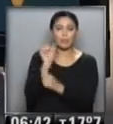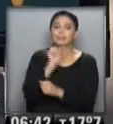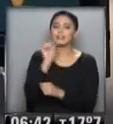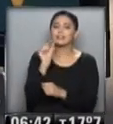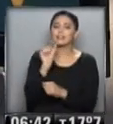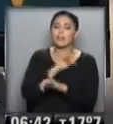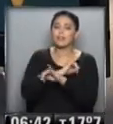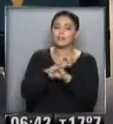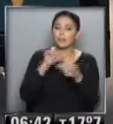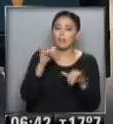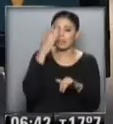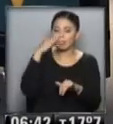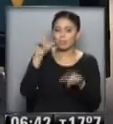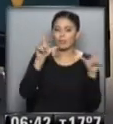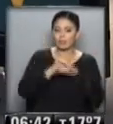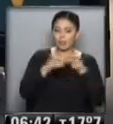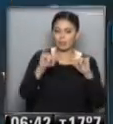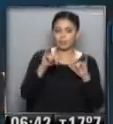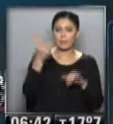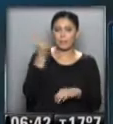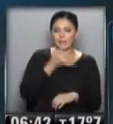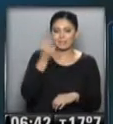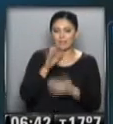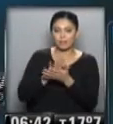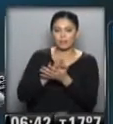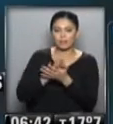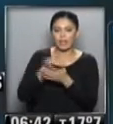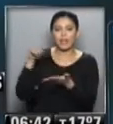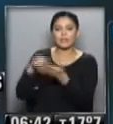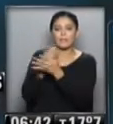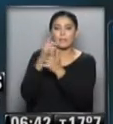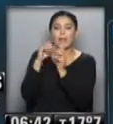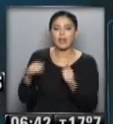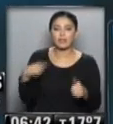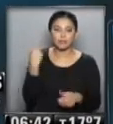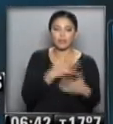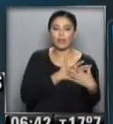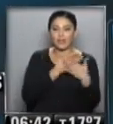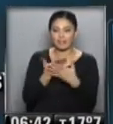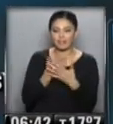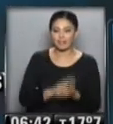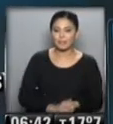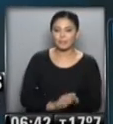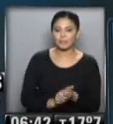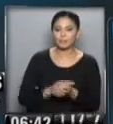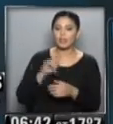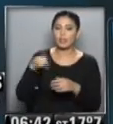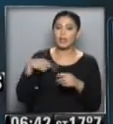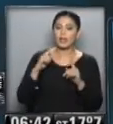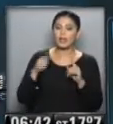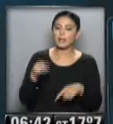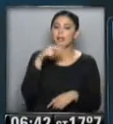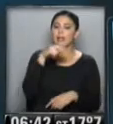en unos momentos... ...después en el noticiero va a haber un informe especial... ...para Bariloche, les mandamos nuestro cariño... ...a lo largo de la costa de